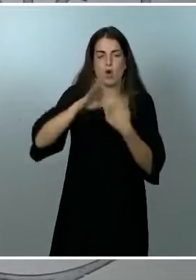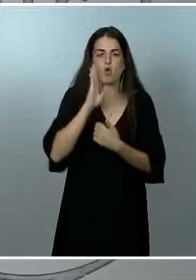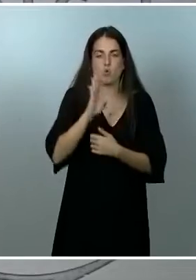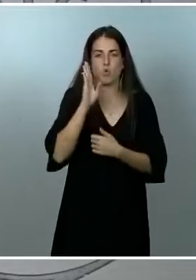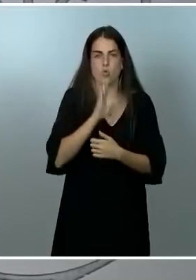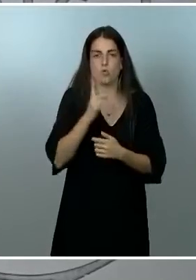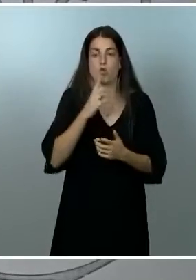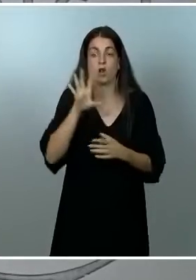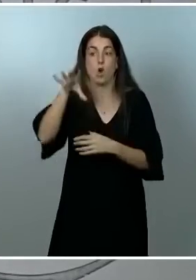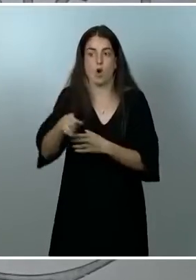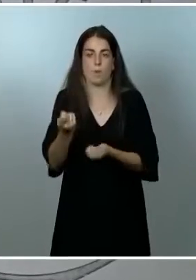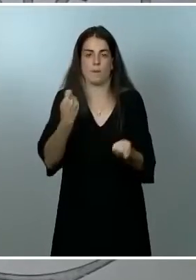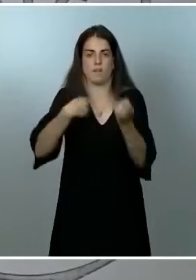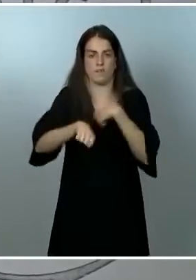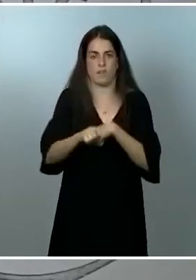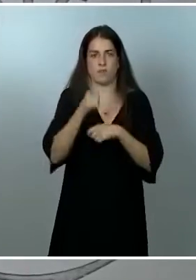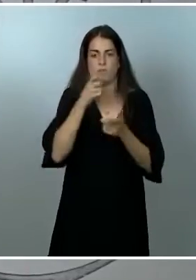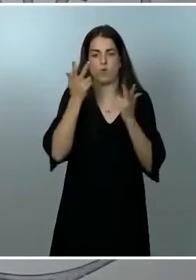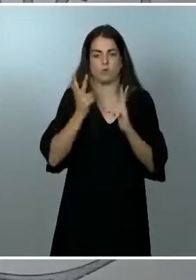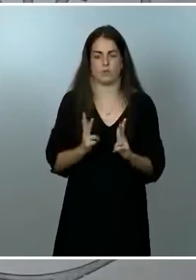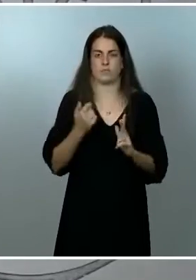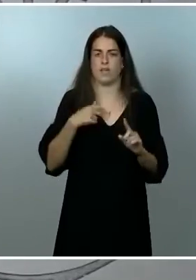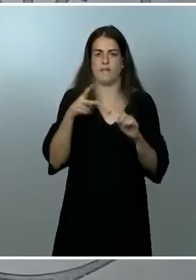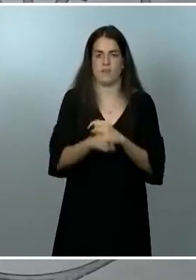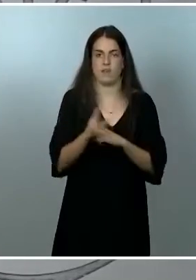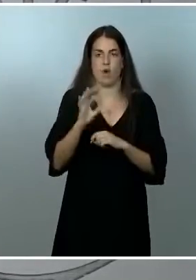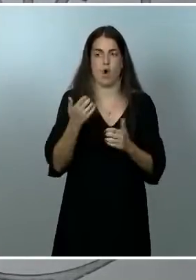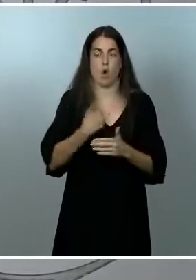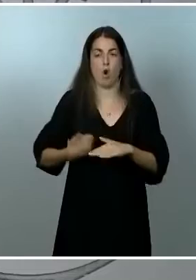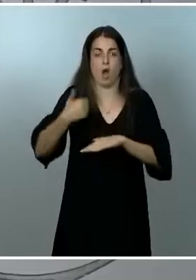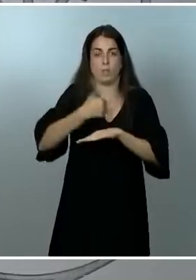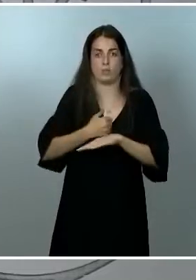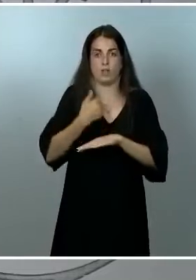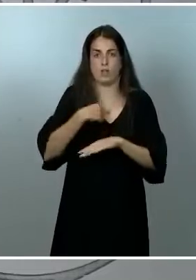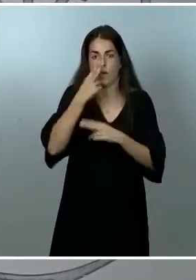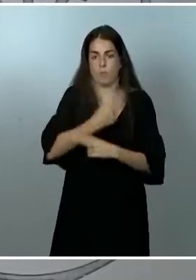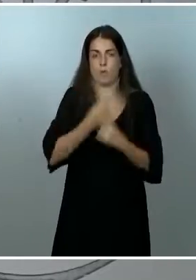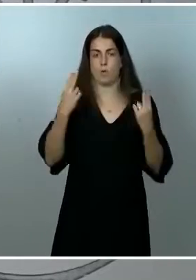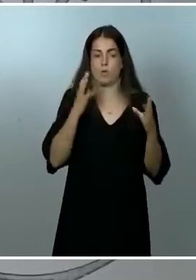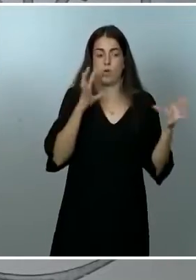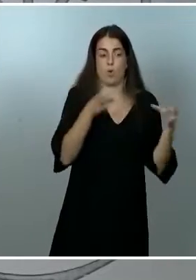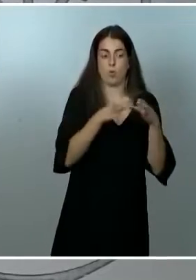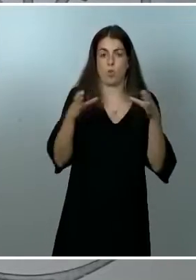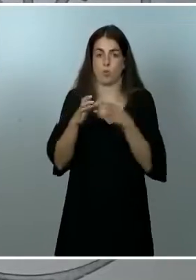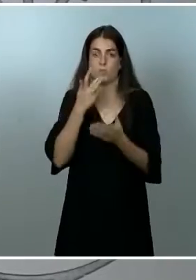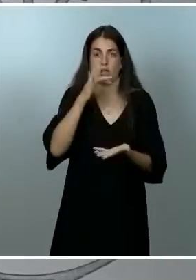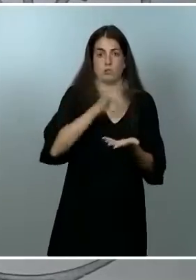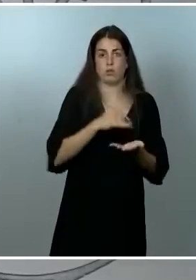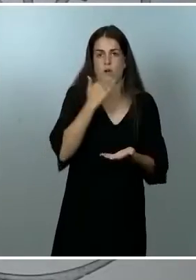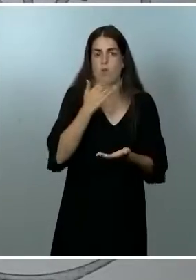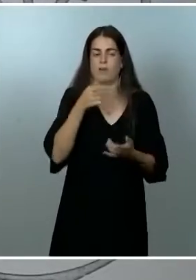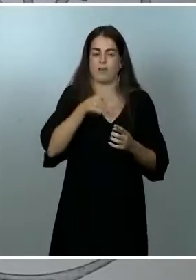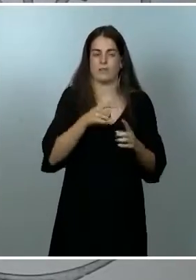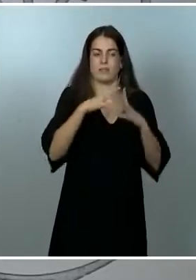de puestos, de escaños o de cualquier otro cargo público que se pueda dar entre las formaciones políticas, soliviantando